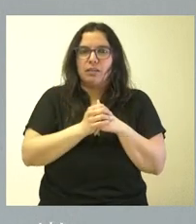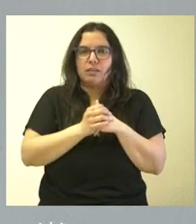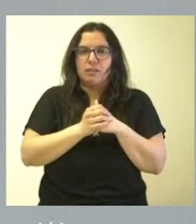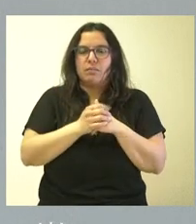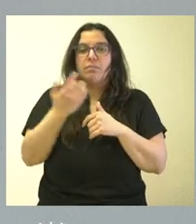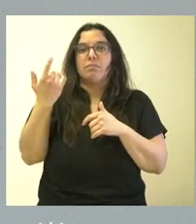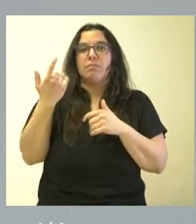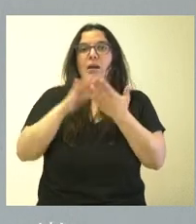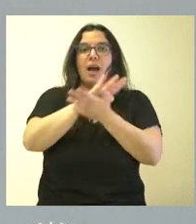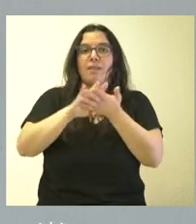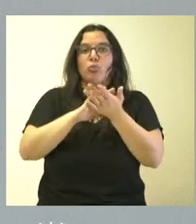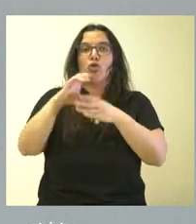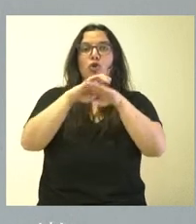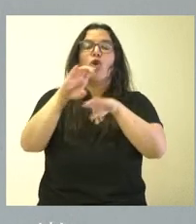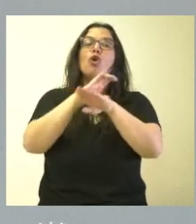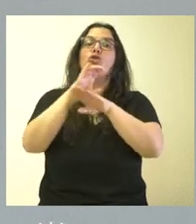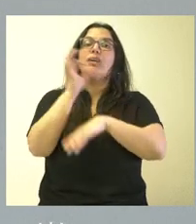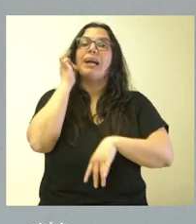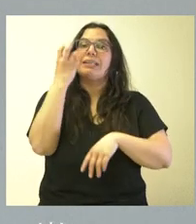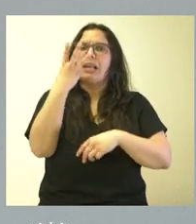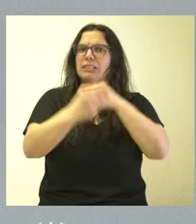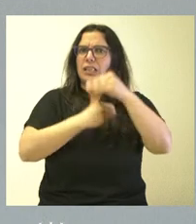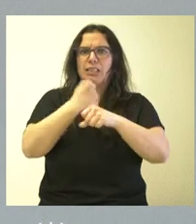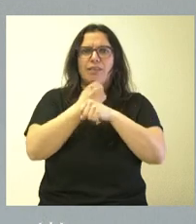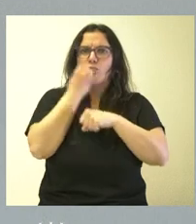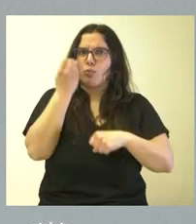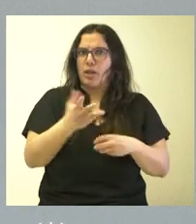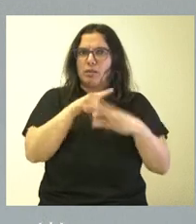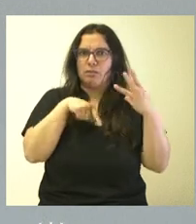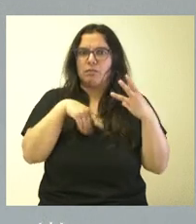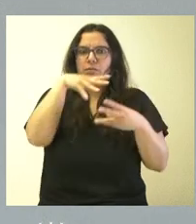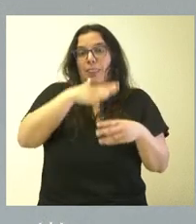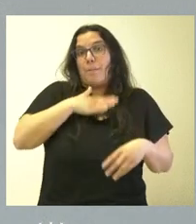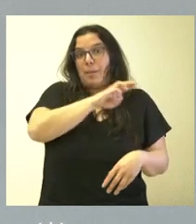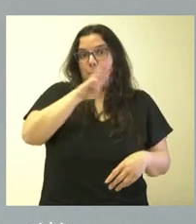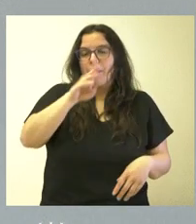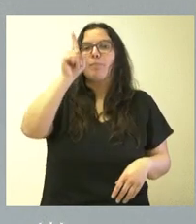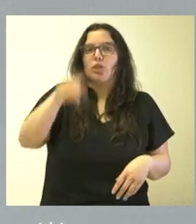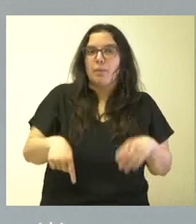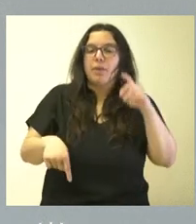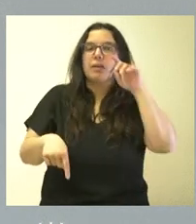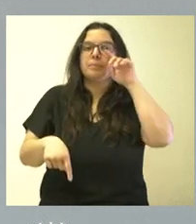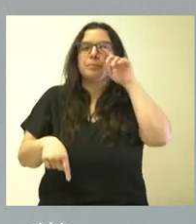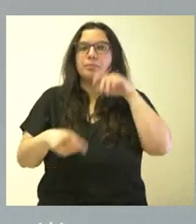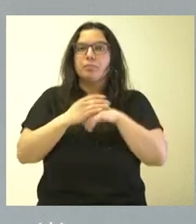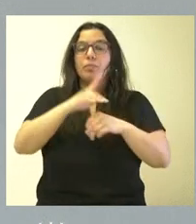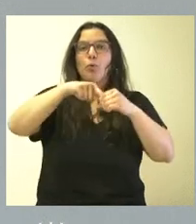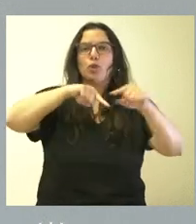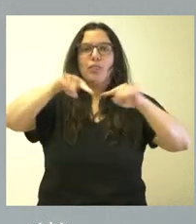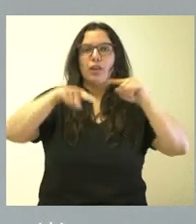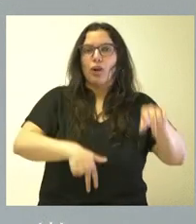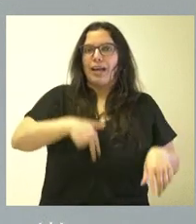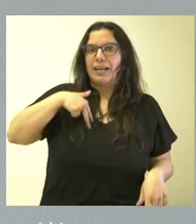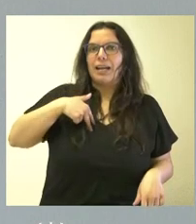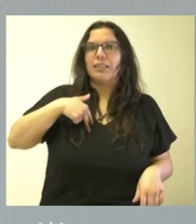tres consejeras que lo están haciendo muy bien del Partido Popular, pero hablamos también que en puestos de direcciones generales